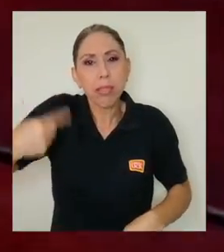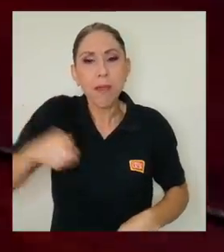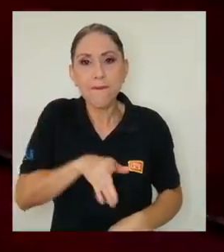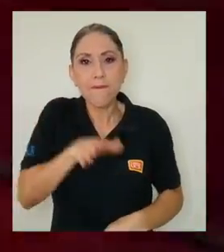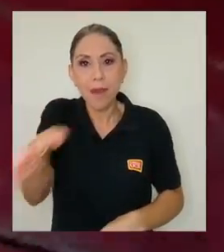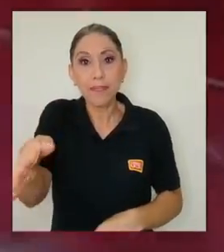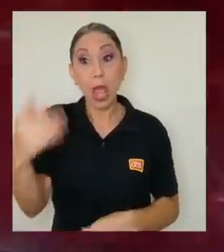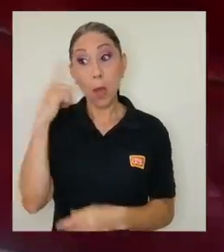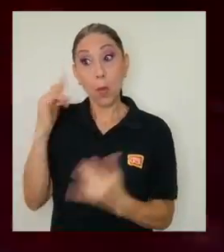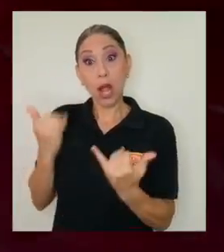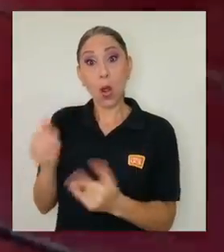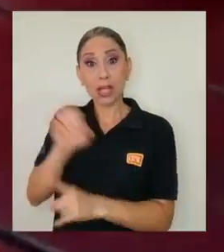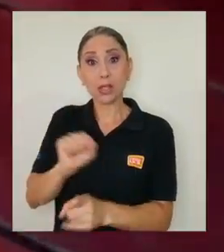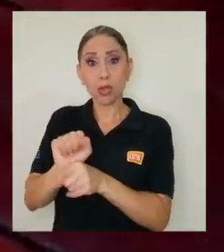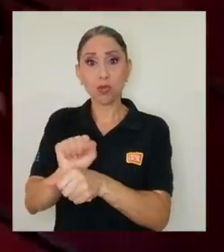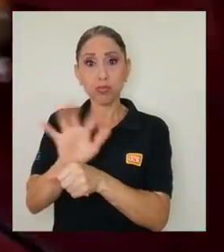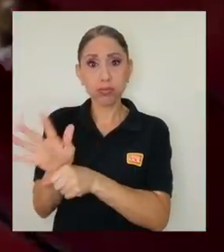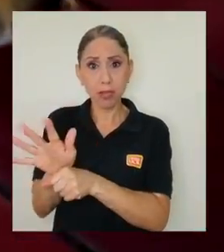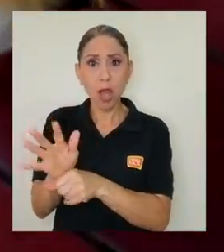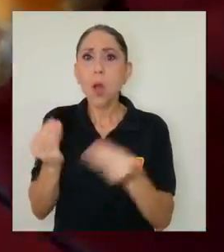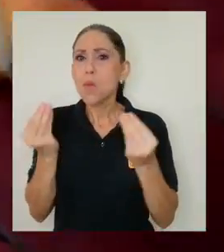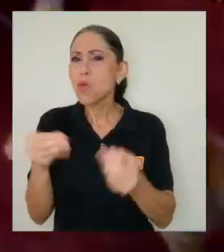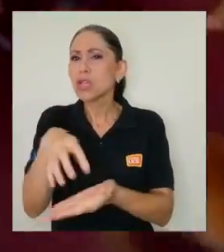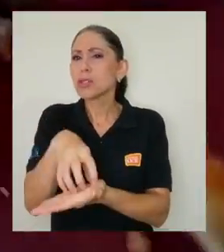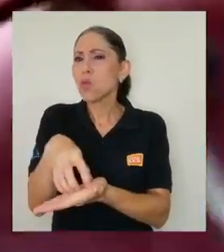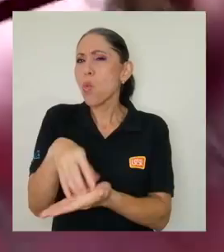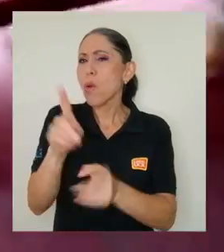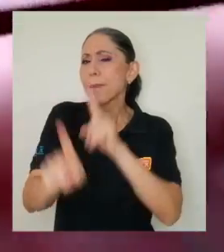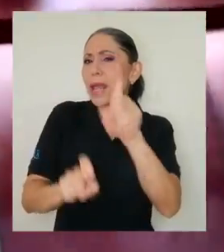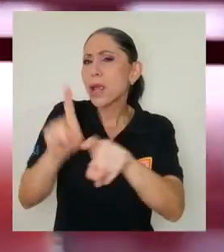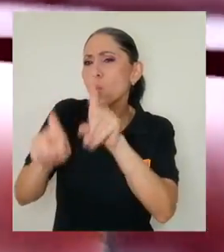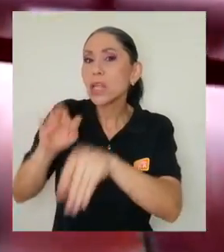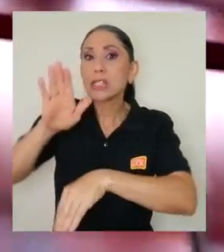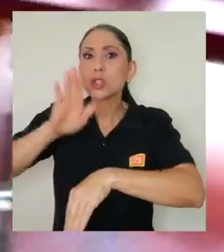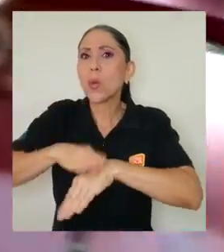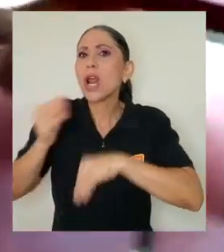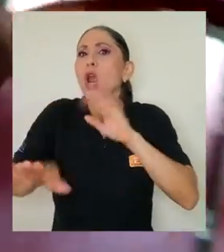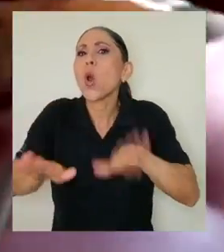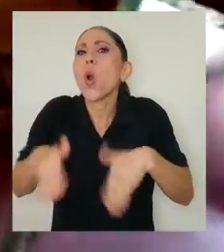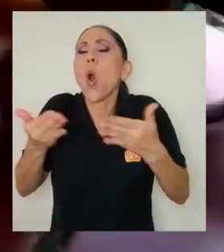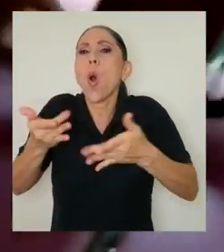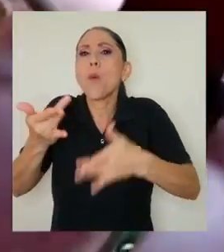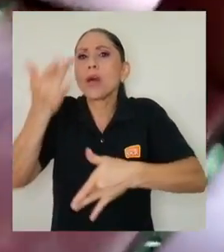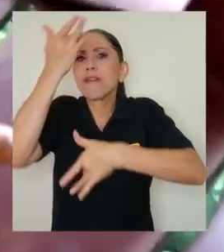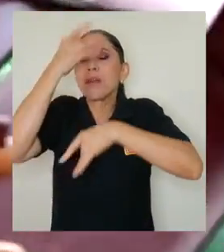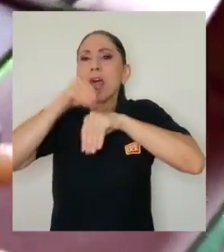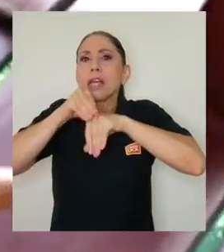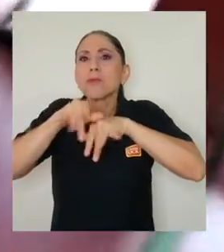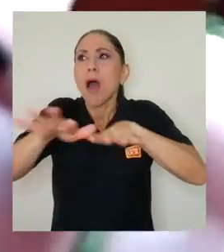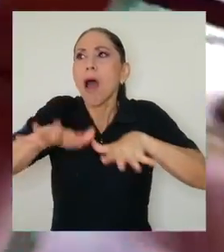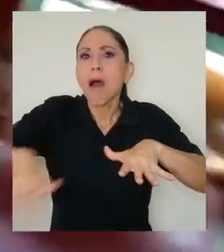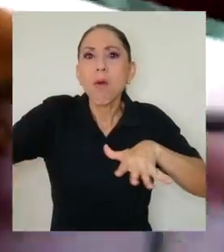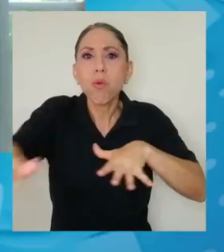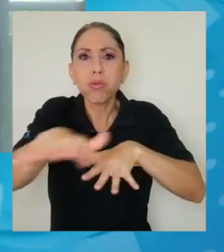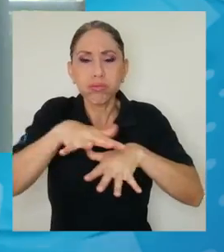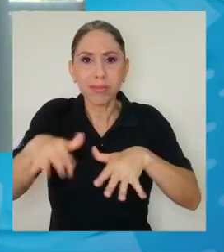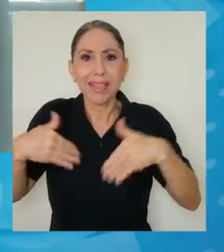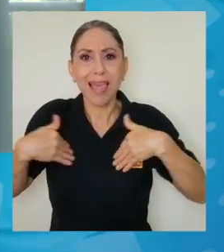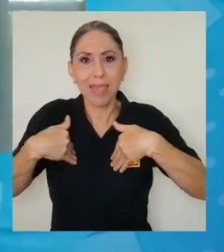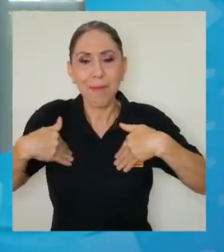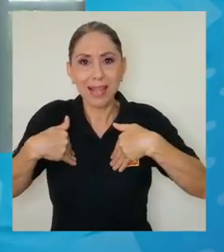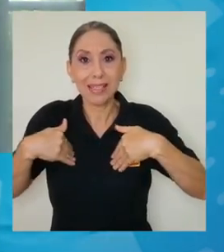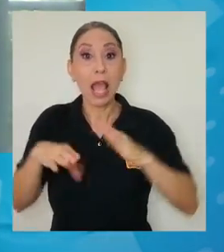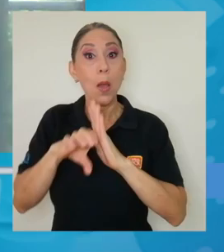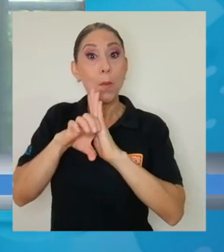la pandemia por COVID-19, han crecido las interrogantes con respecto a la propagación de enfermedades provenientes de animales silvestres. Por